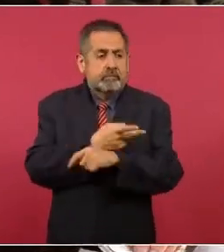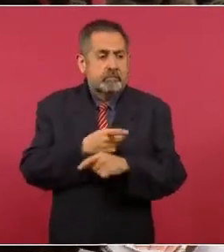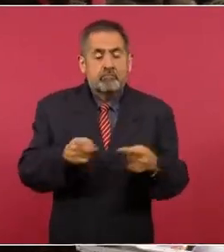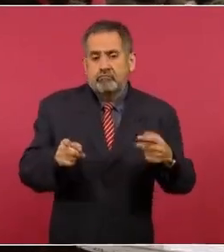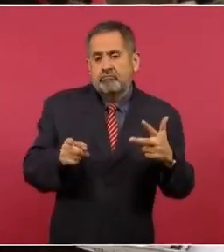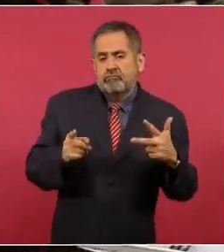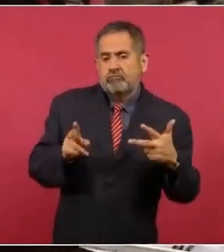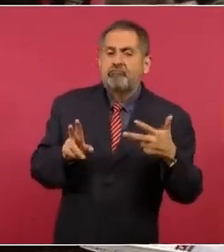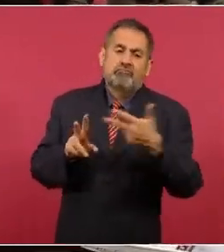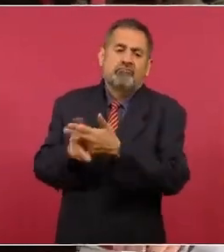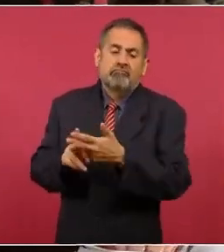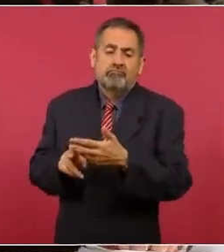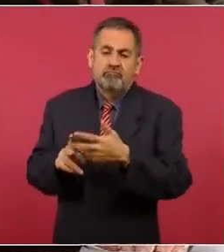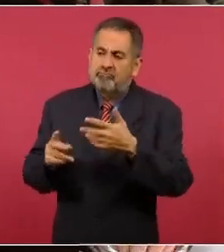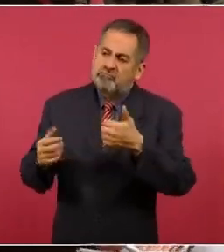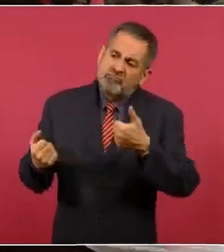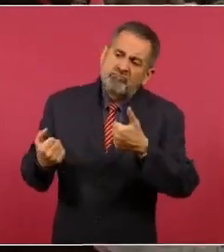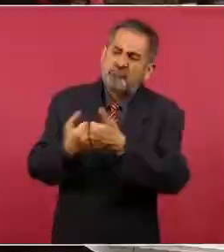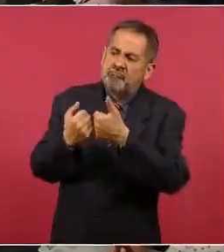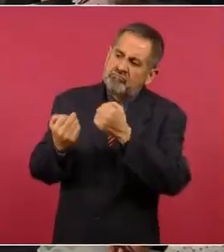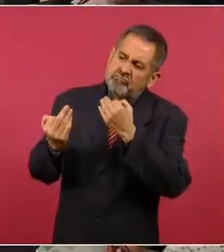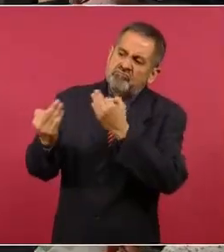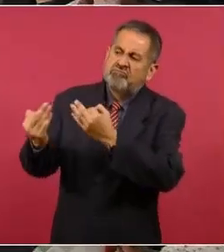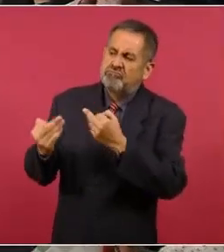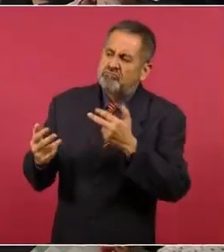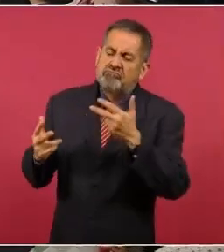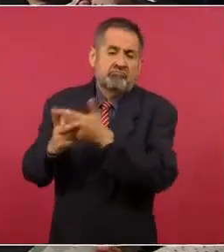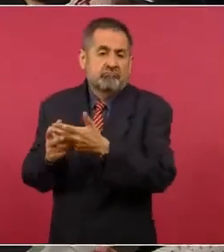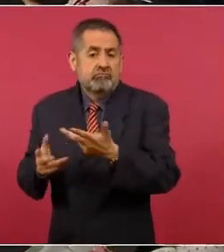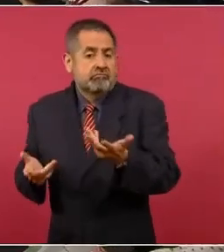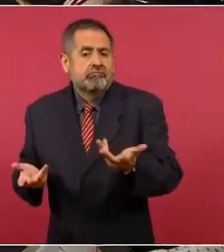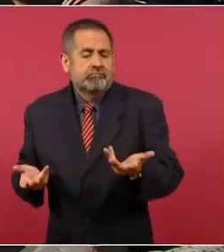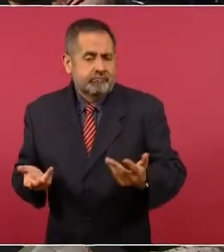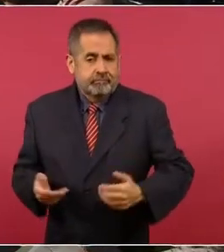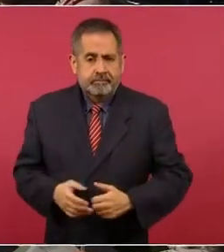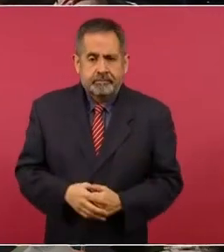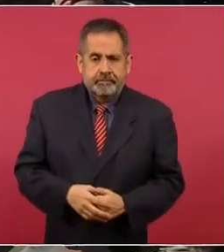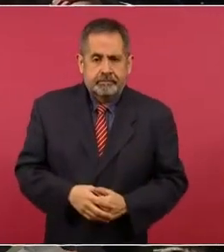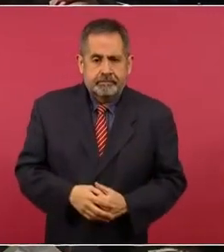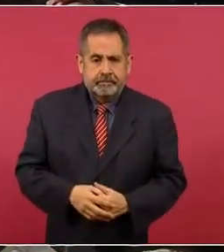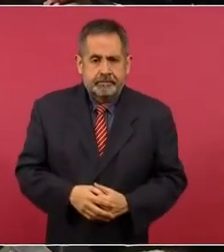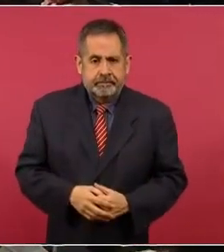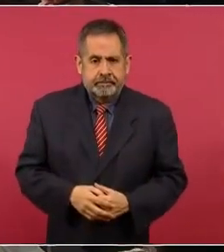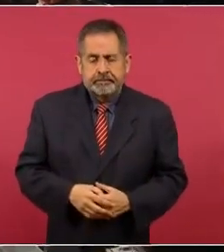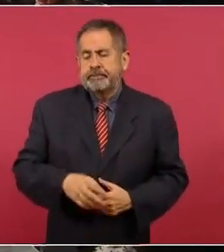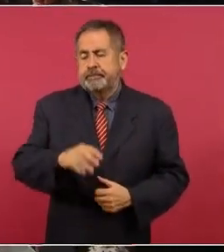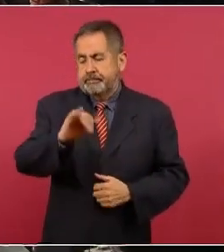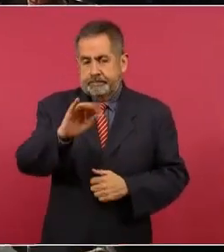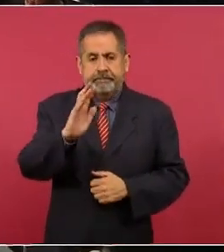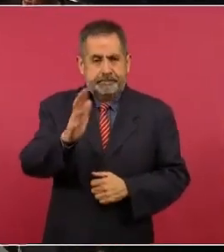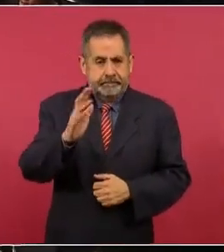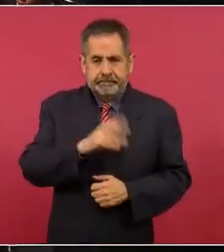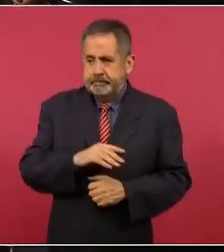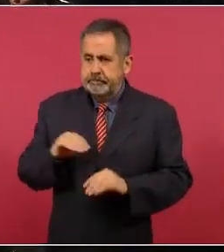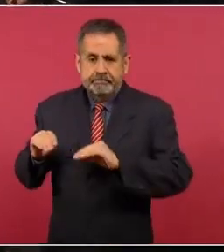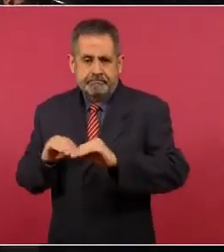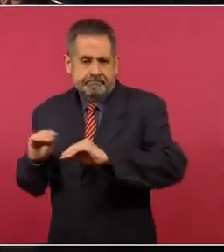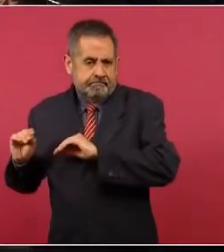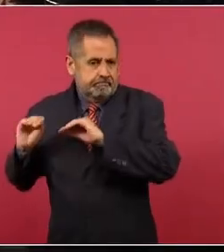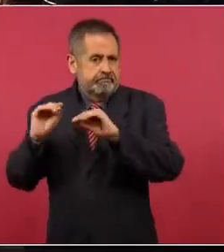finalmente fue una ofrenda directa en contra del gobierno. Sí, ya hay movilización